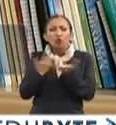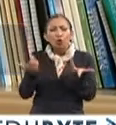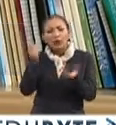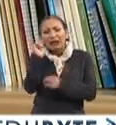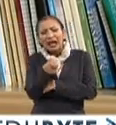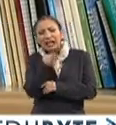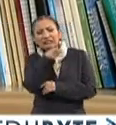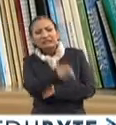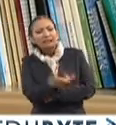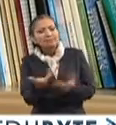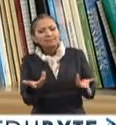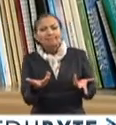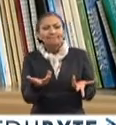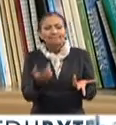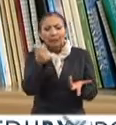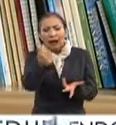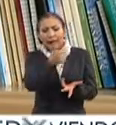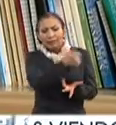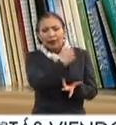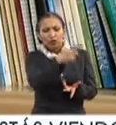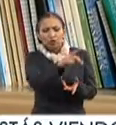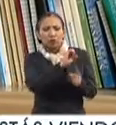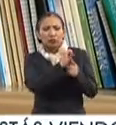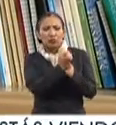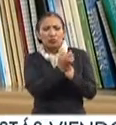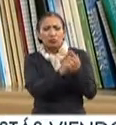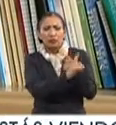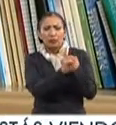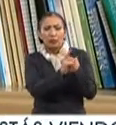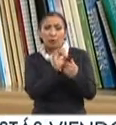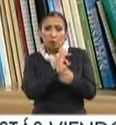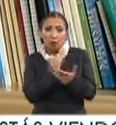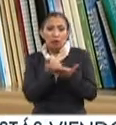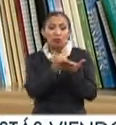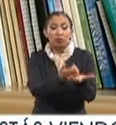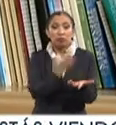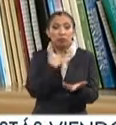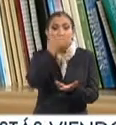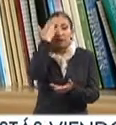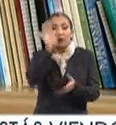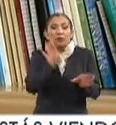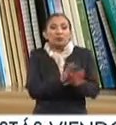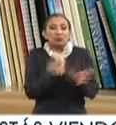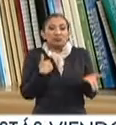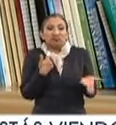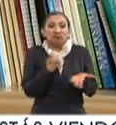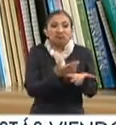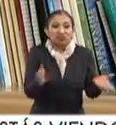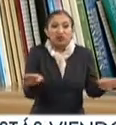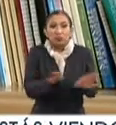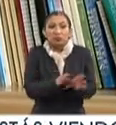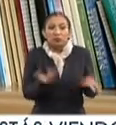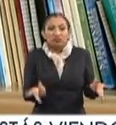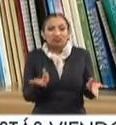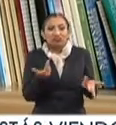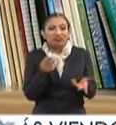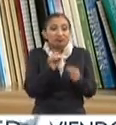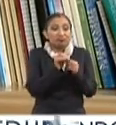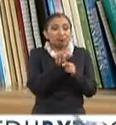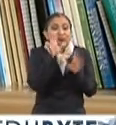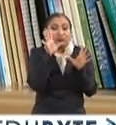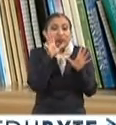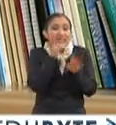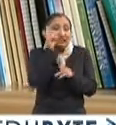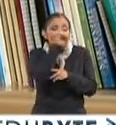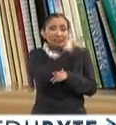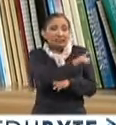significa, qué implica cada una de estas situaciones y poderlos ayudar, porque si no conocemos qué es lo que conlleva esto,